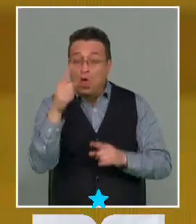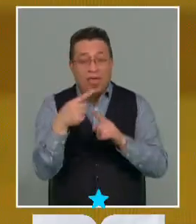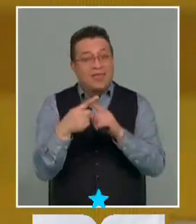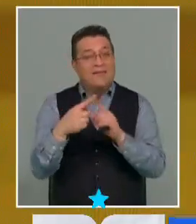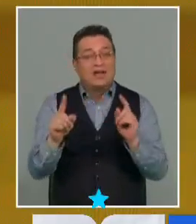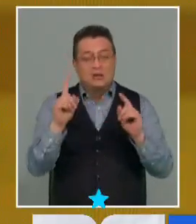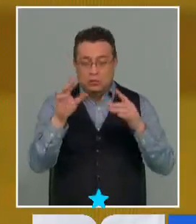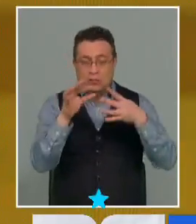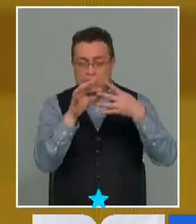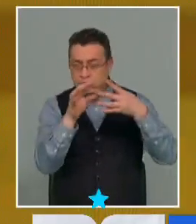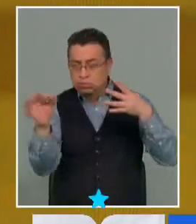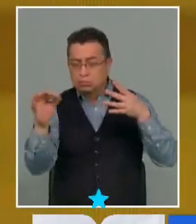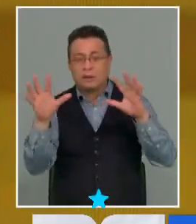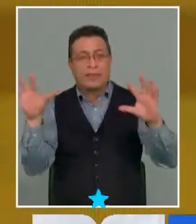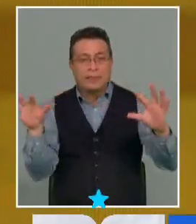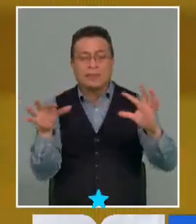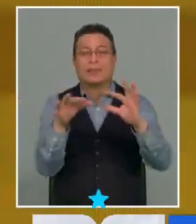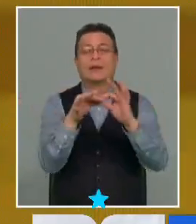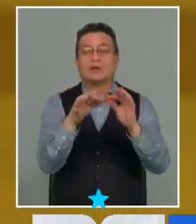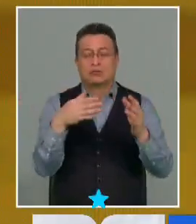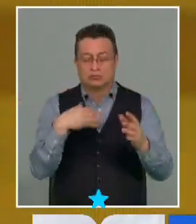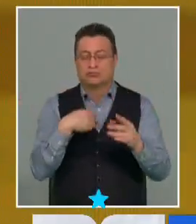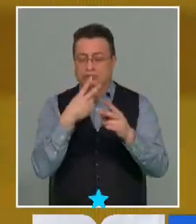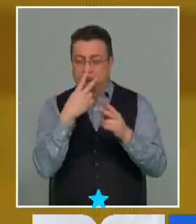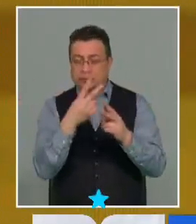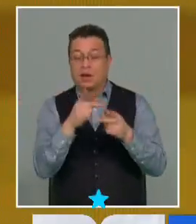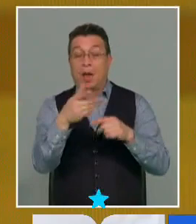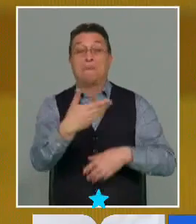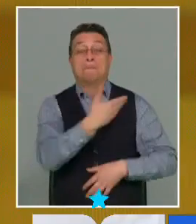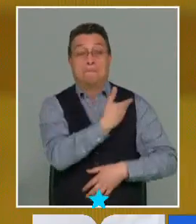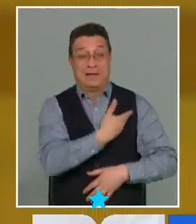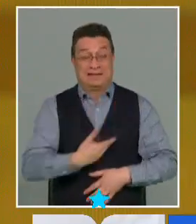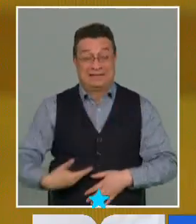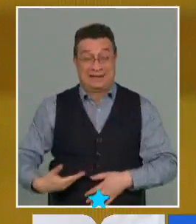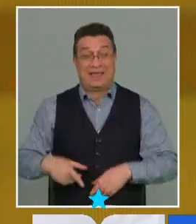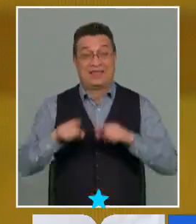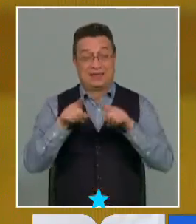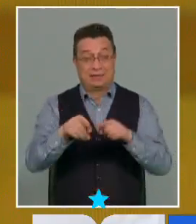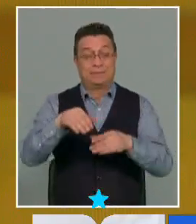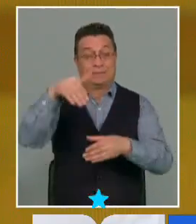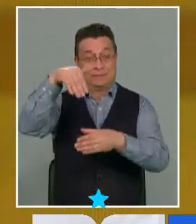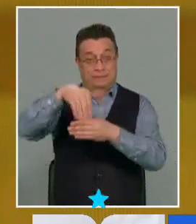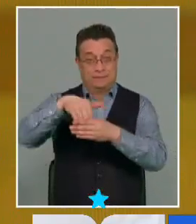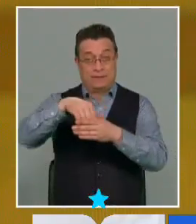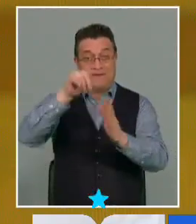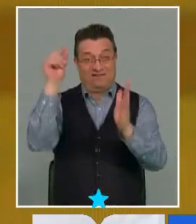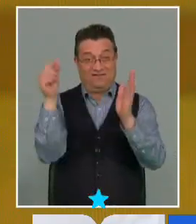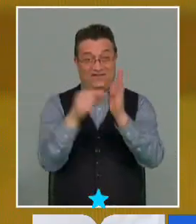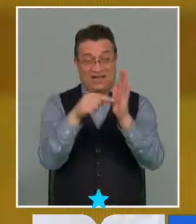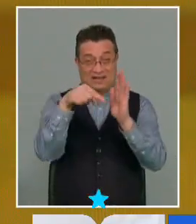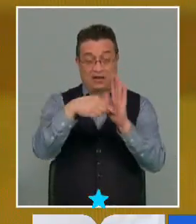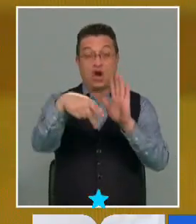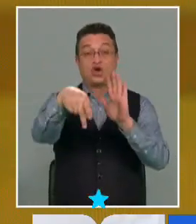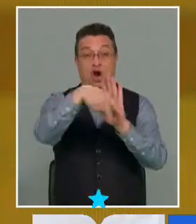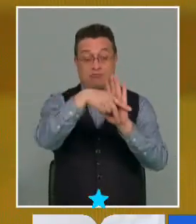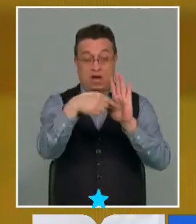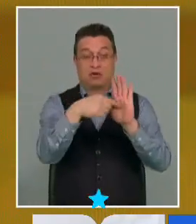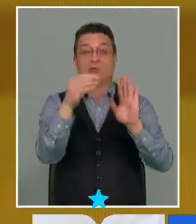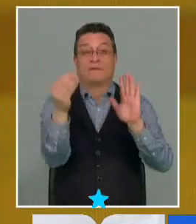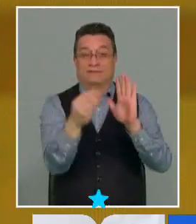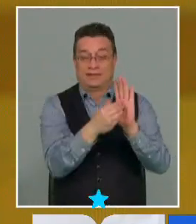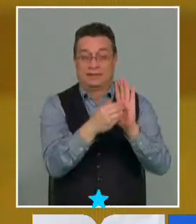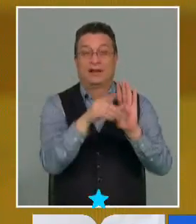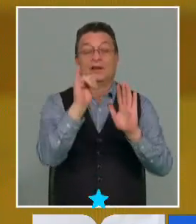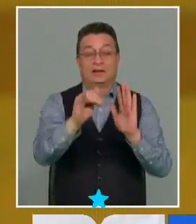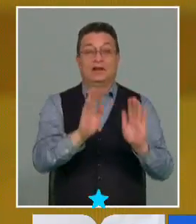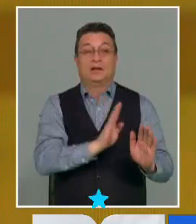norma, pero que está directamente relacionada a mis juicios. El Presidente va a ser elegido en la fecha que indica esta norma, al mismo tiempo